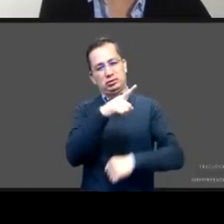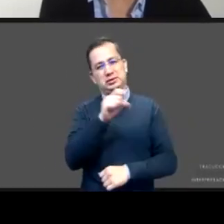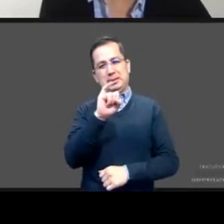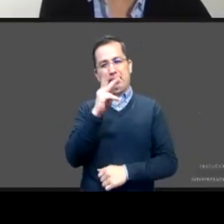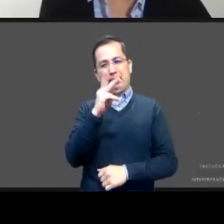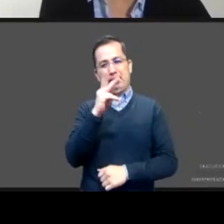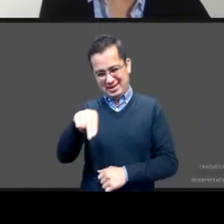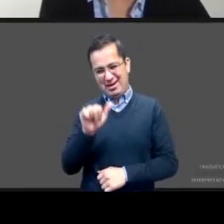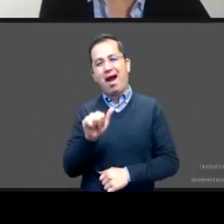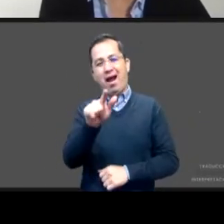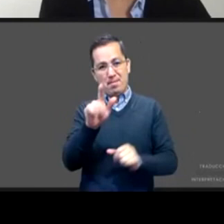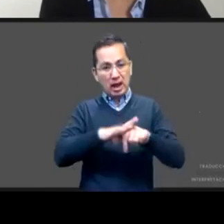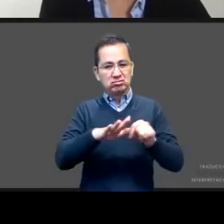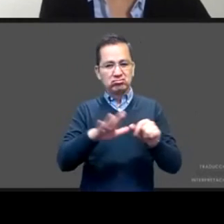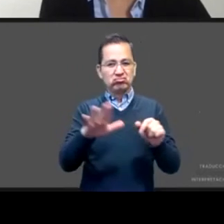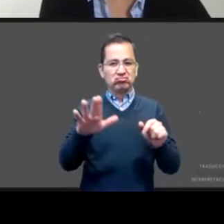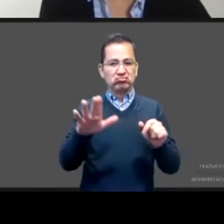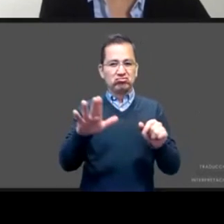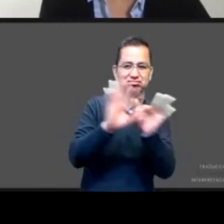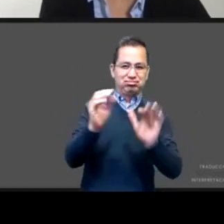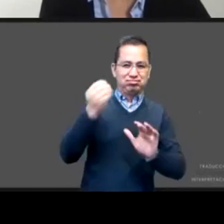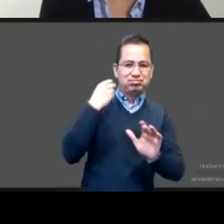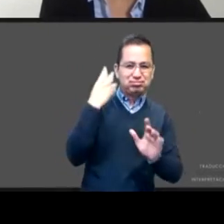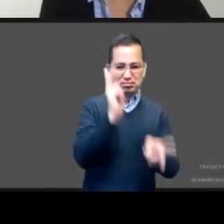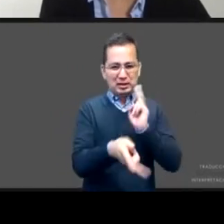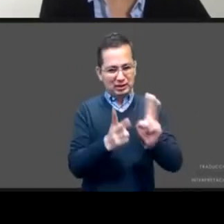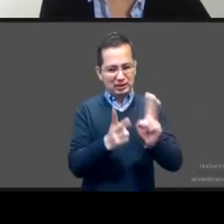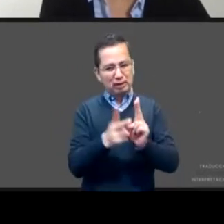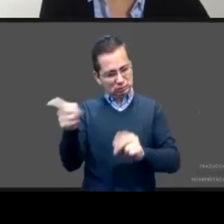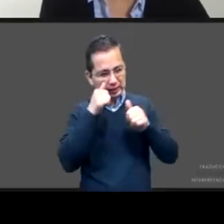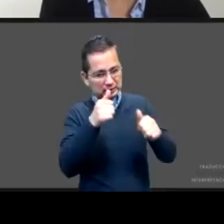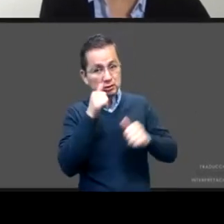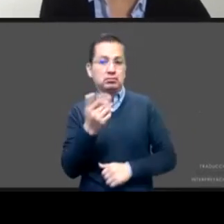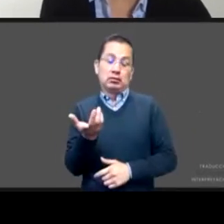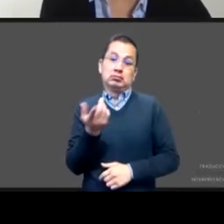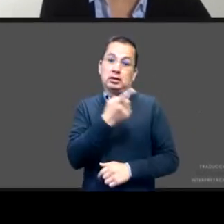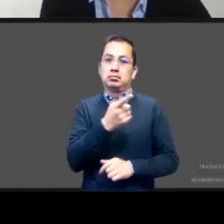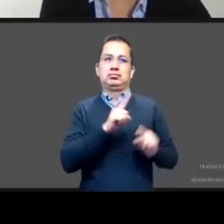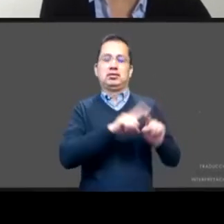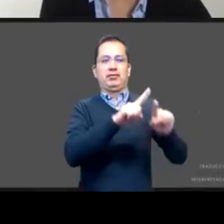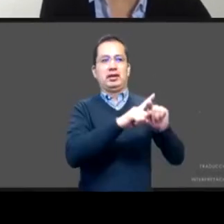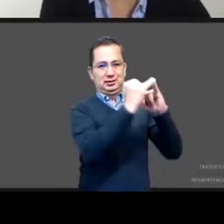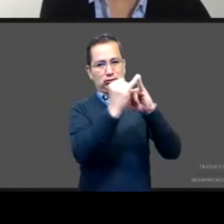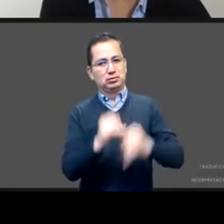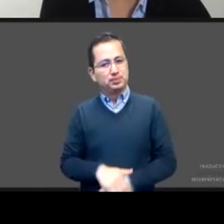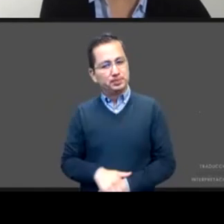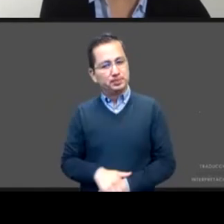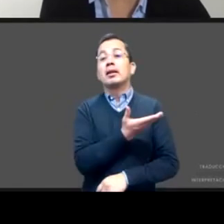realizando CIPINA y con diferentes instituciones a todas ustedes muchas gracias